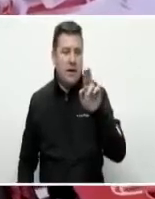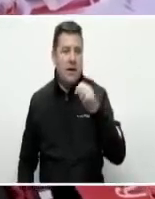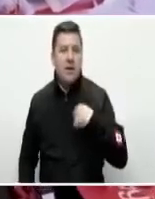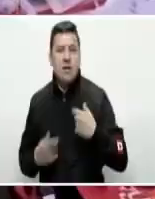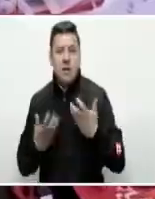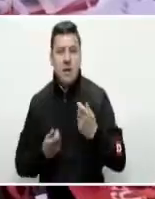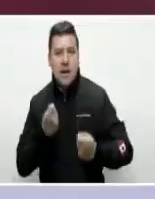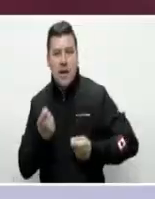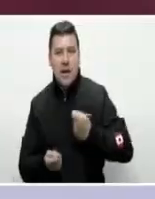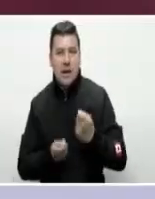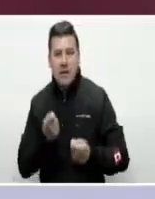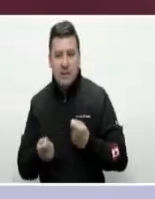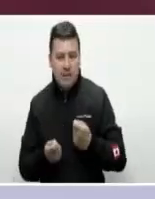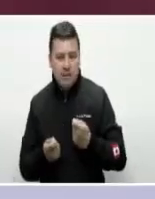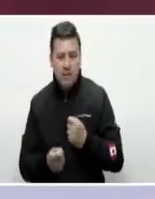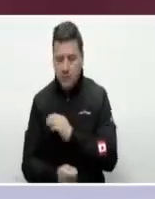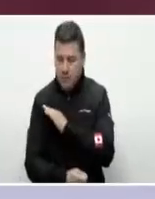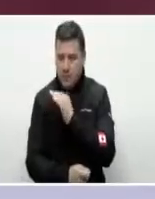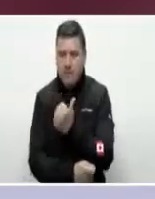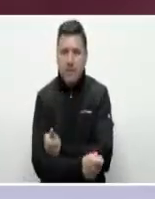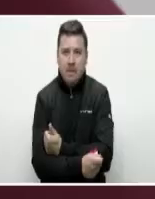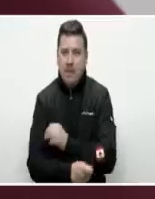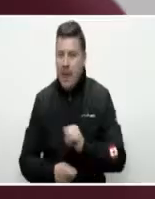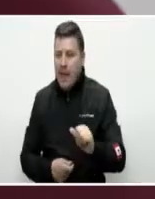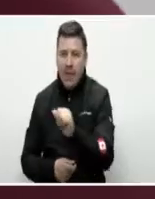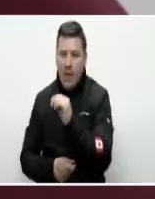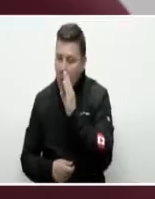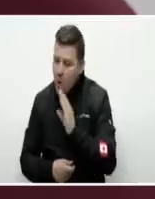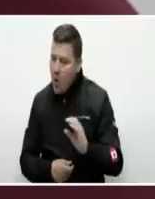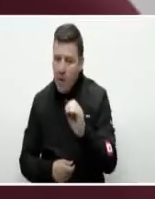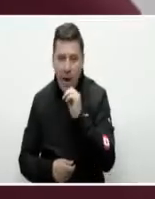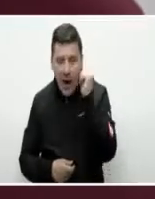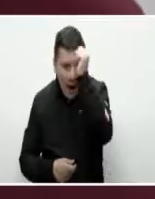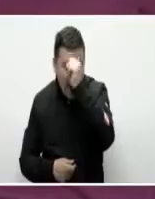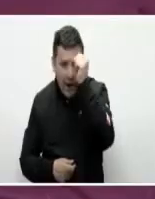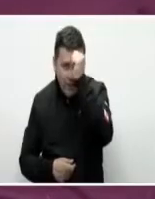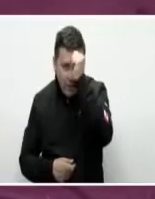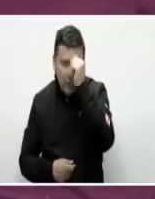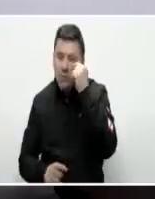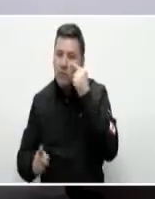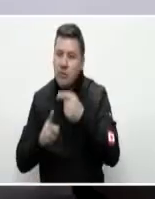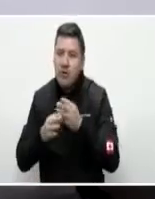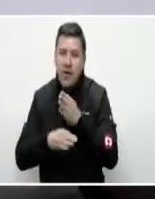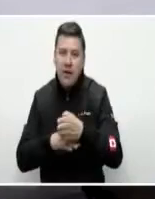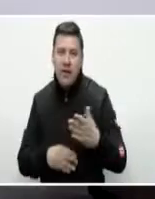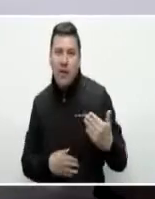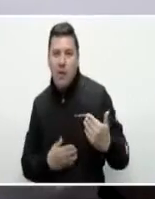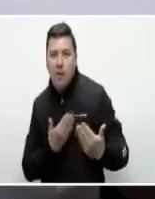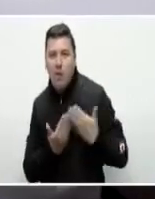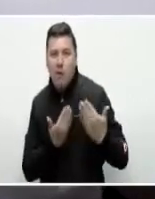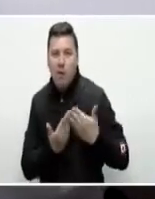negocio es realmente empoderar a las mujeres y a los hombres afros a través de la moda.